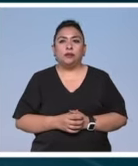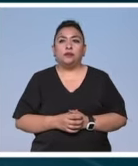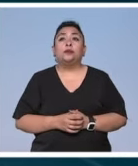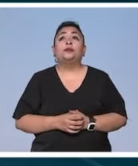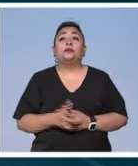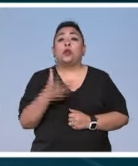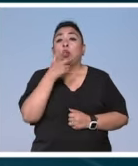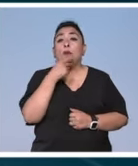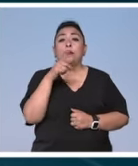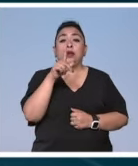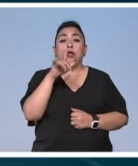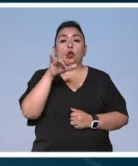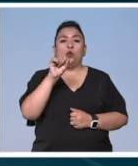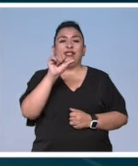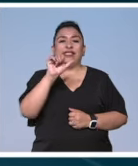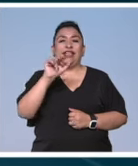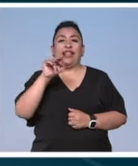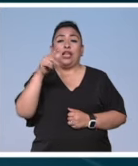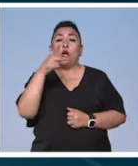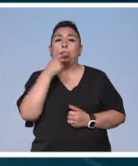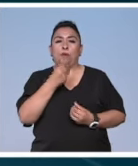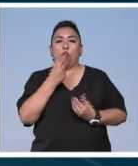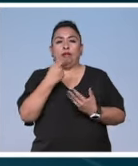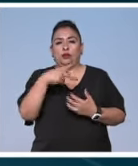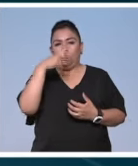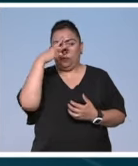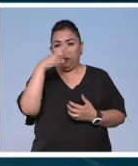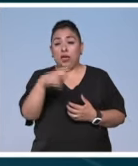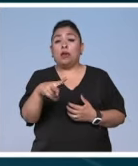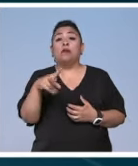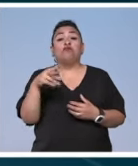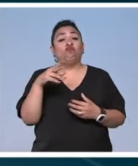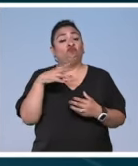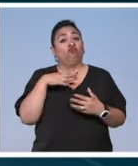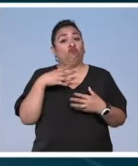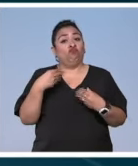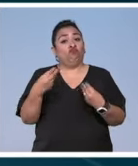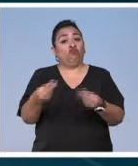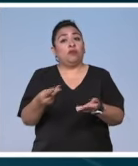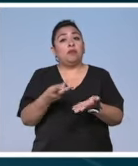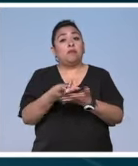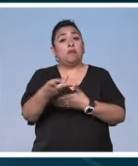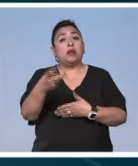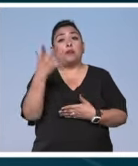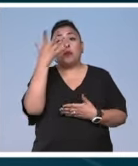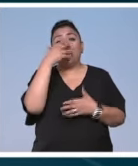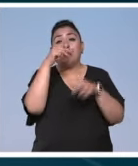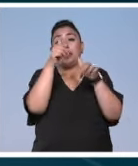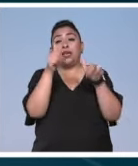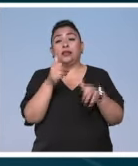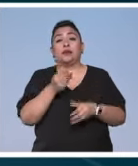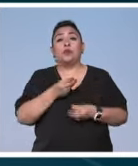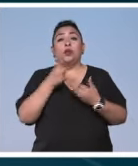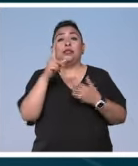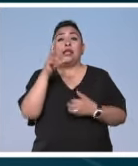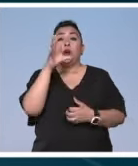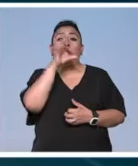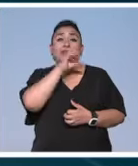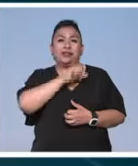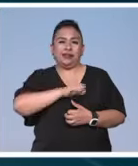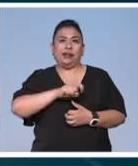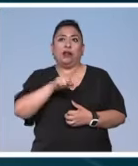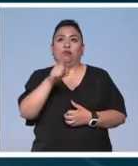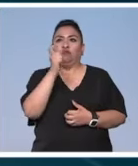Luis Ángel Vargas Castro, poeta mexicano, ha sido honrado con el prestigioso Premio Bellas Artes de Poesía Aguascalientes